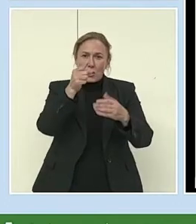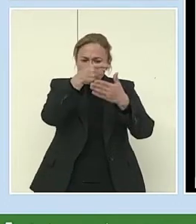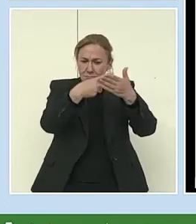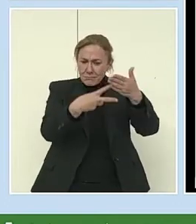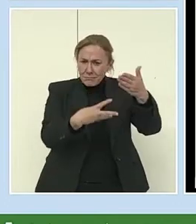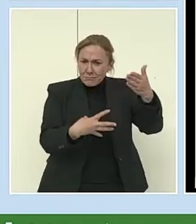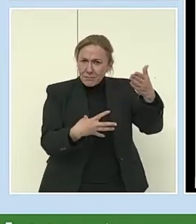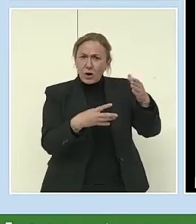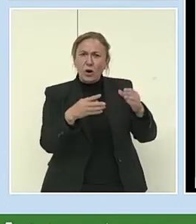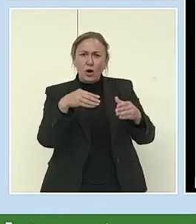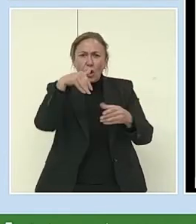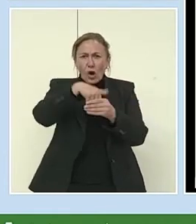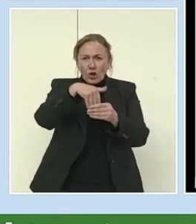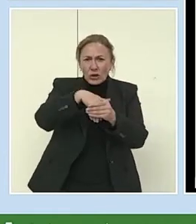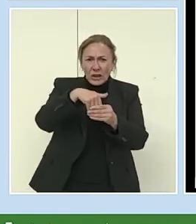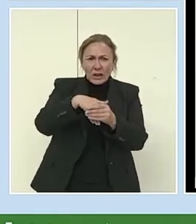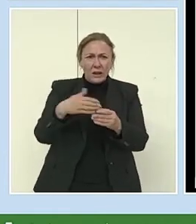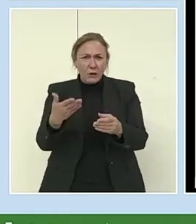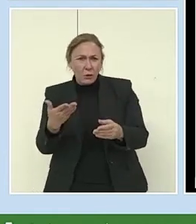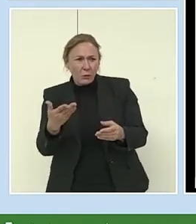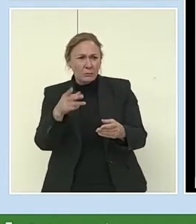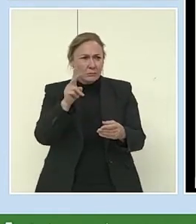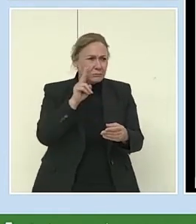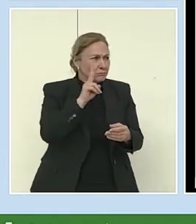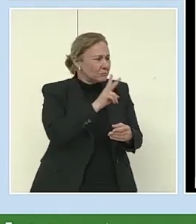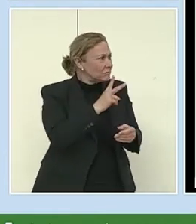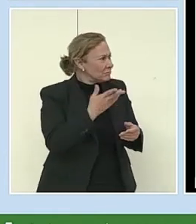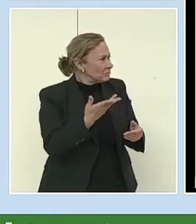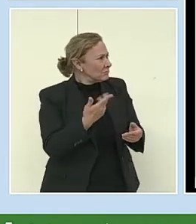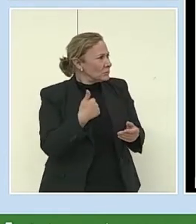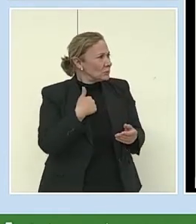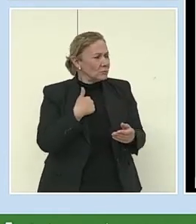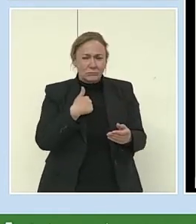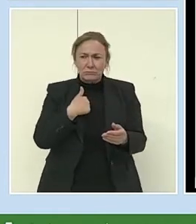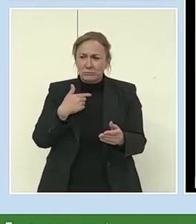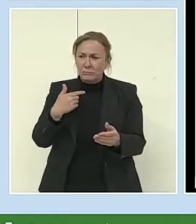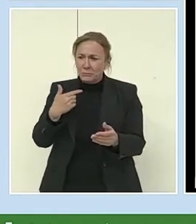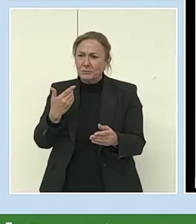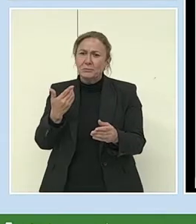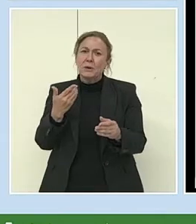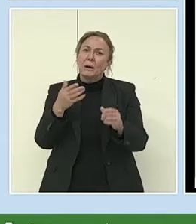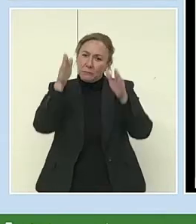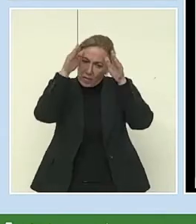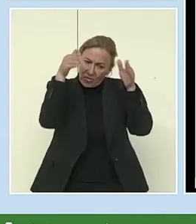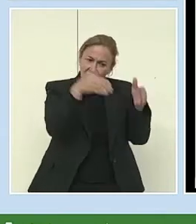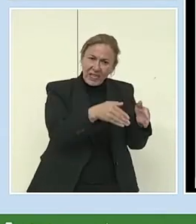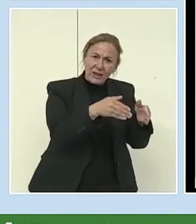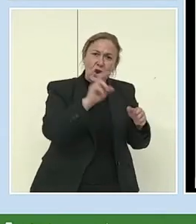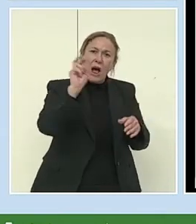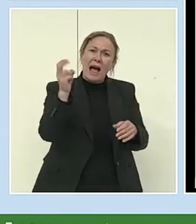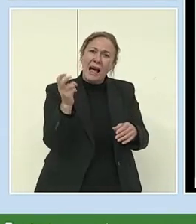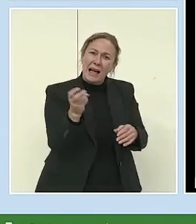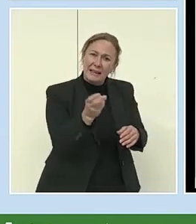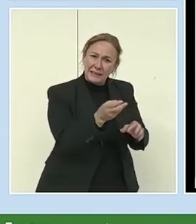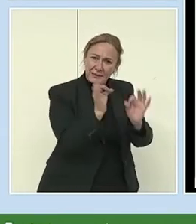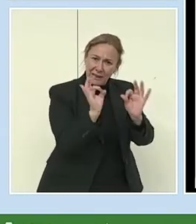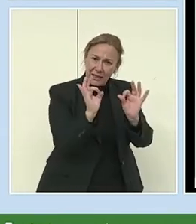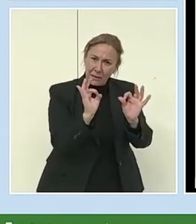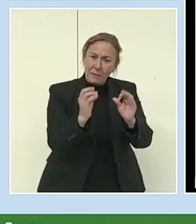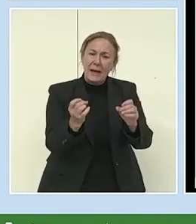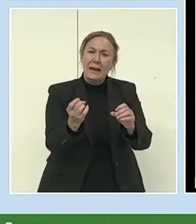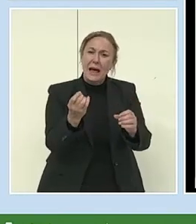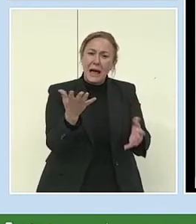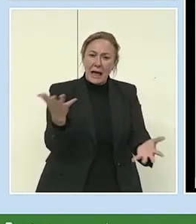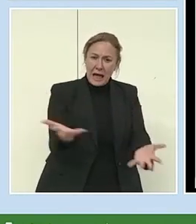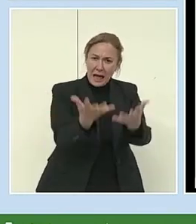generales, contenidos que Silvia ha expuesto muy bien y yo me voy a centrar en la propuesta de actividades para implementar talleres